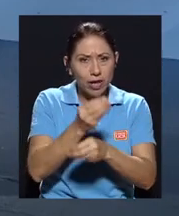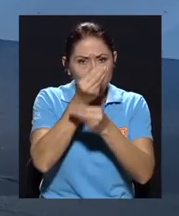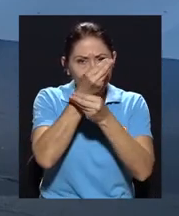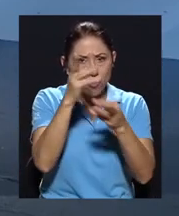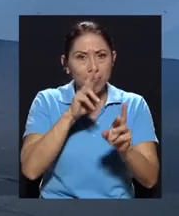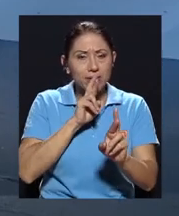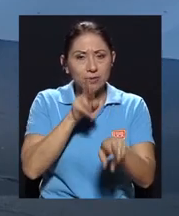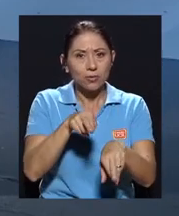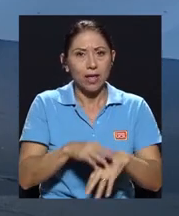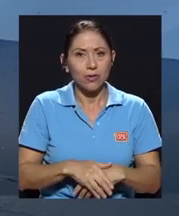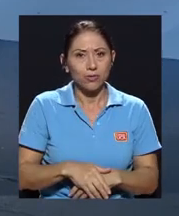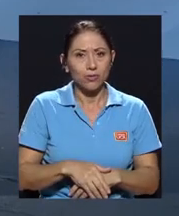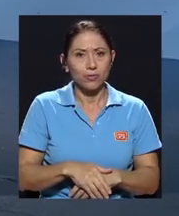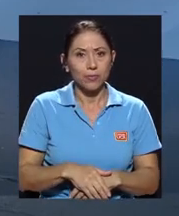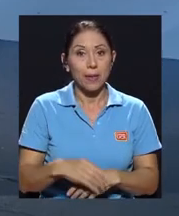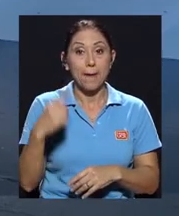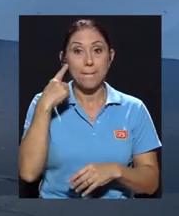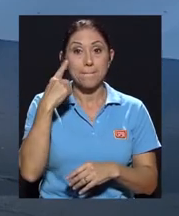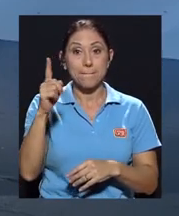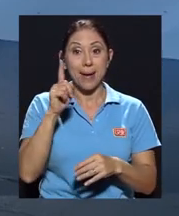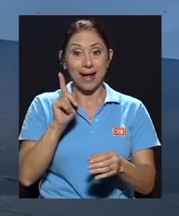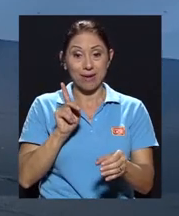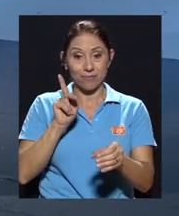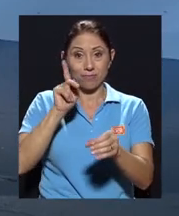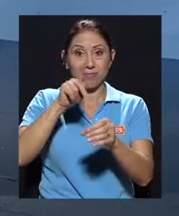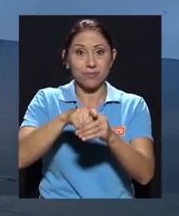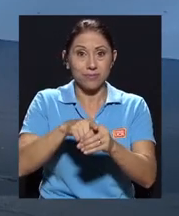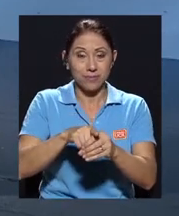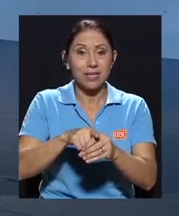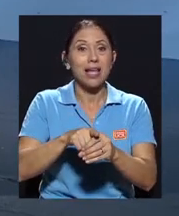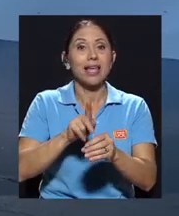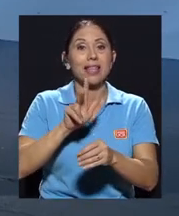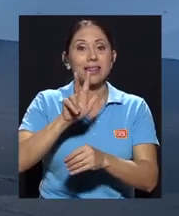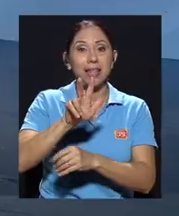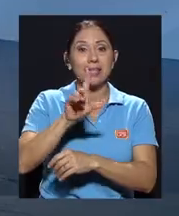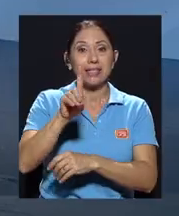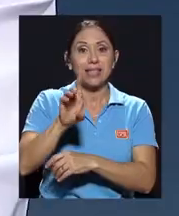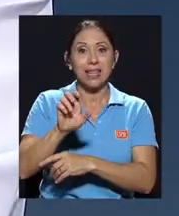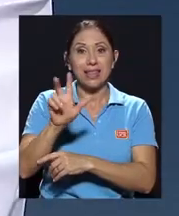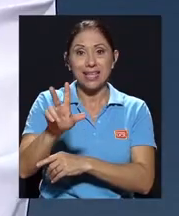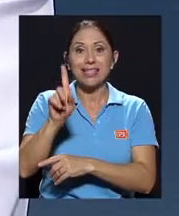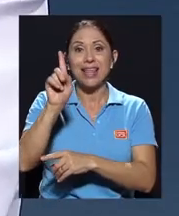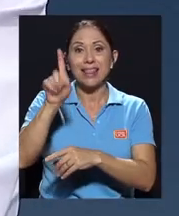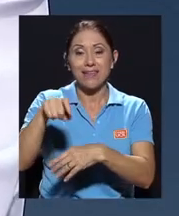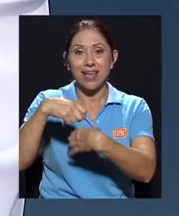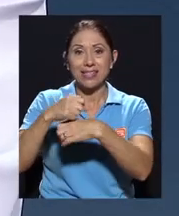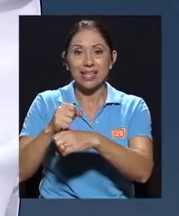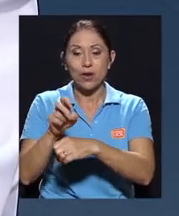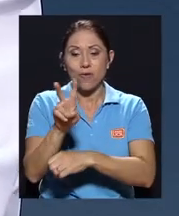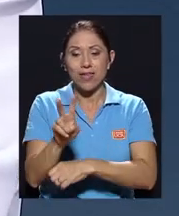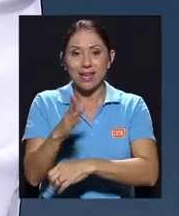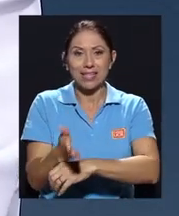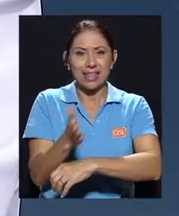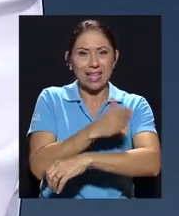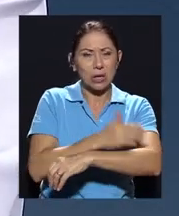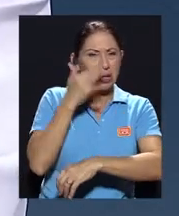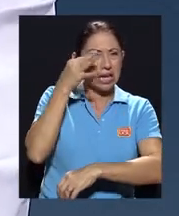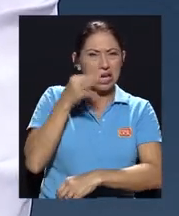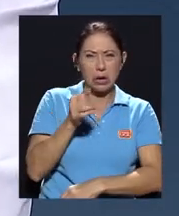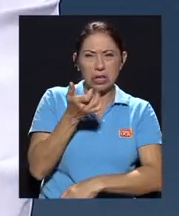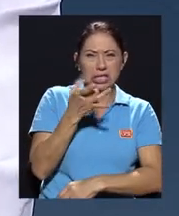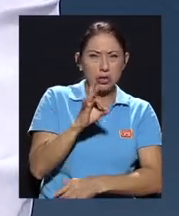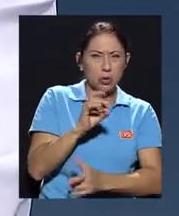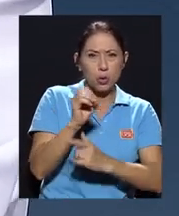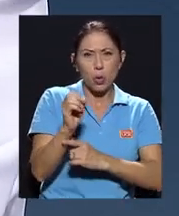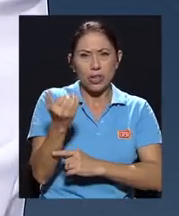en 3 de 3, hay que hacerlo el viernes inmediato anterior, que si no me equivoco es como 18, 19, ahorita no preciso.